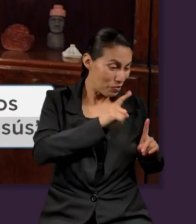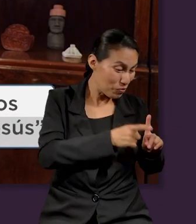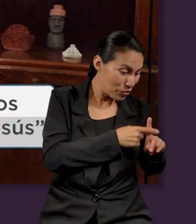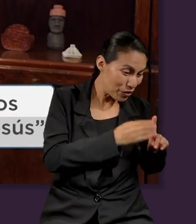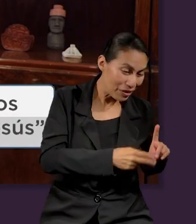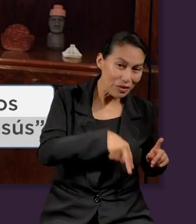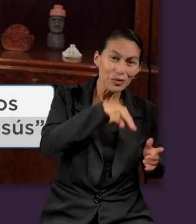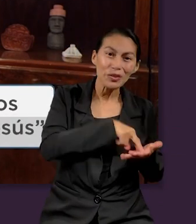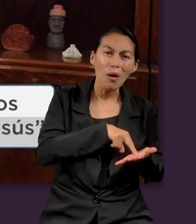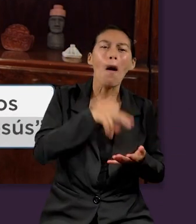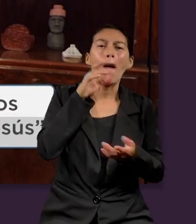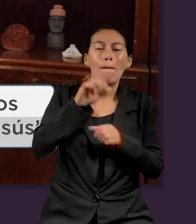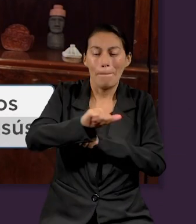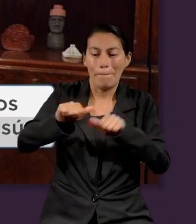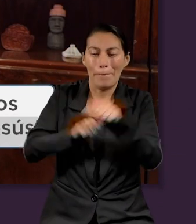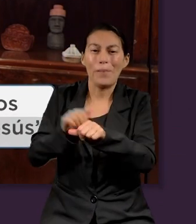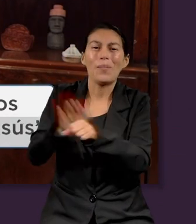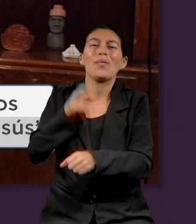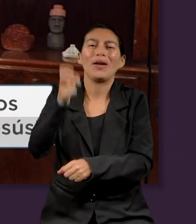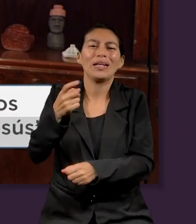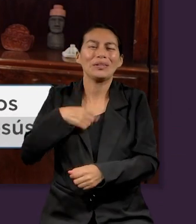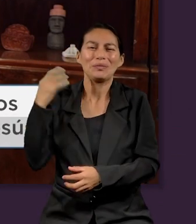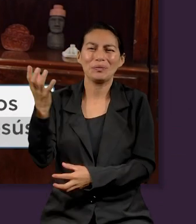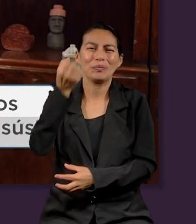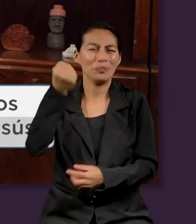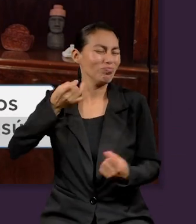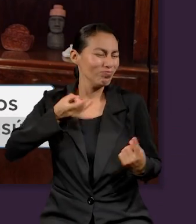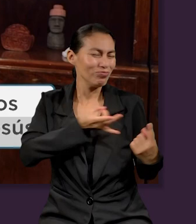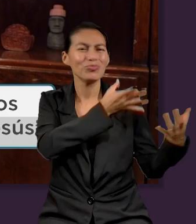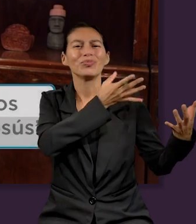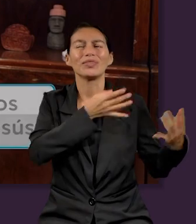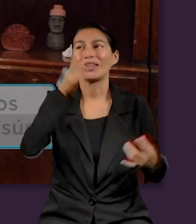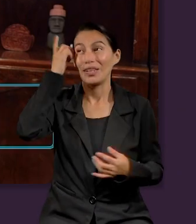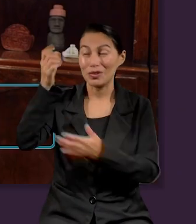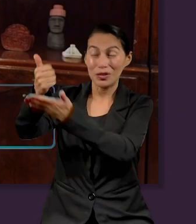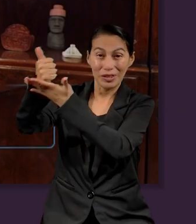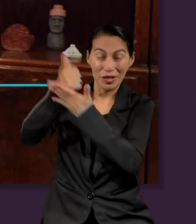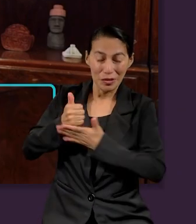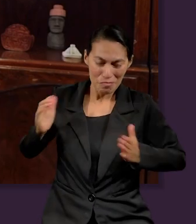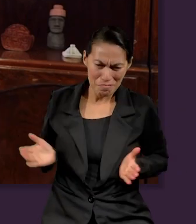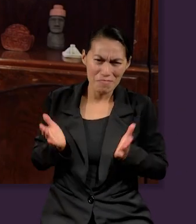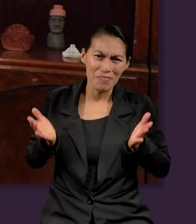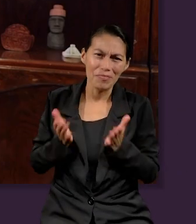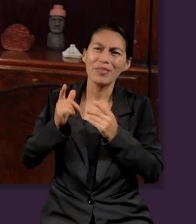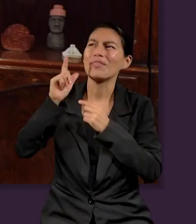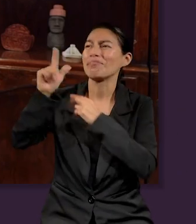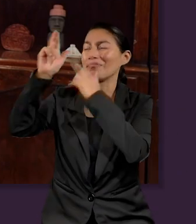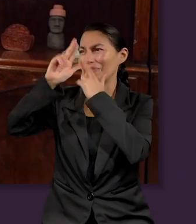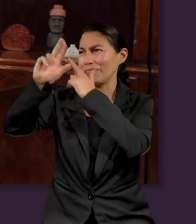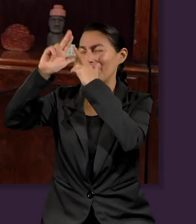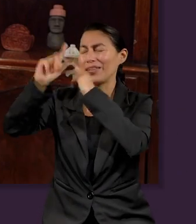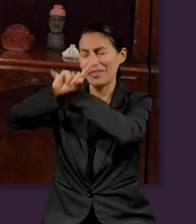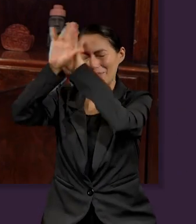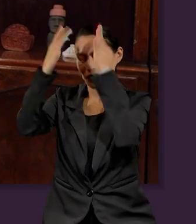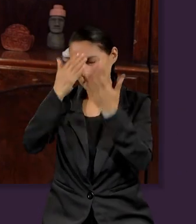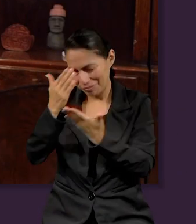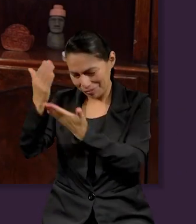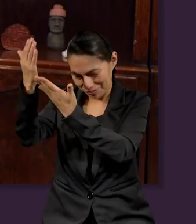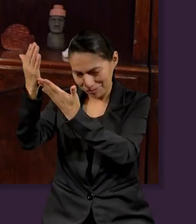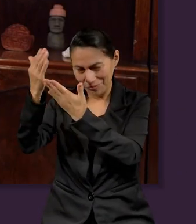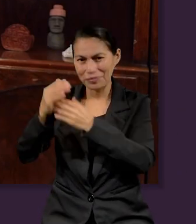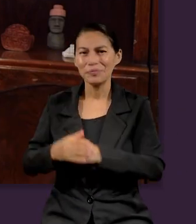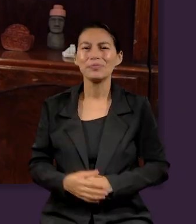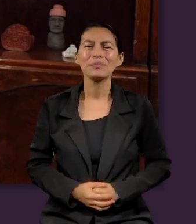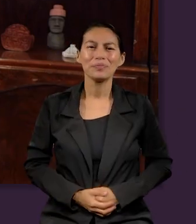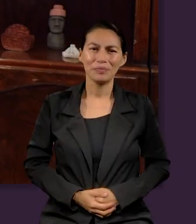da el aliento y el ánimo es saber que hemos triunfado por la sangre del Salvador. Que Dios nos ayude a mantener ese aliento para